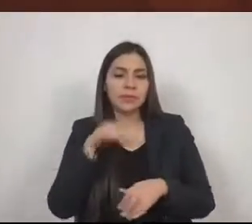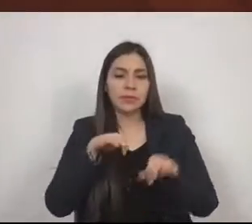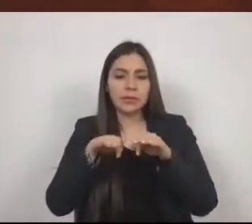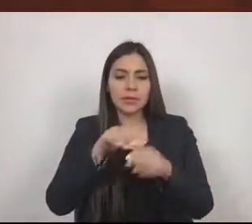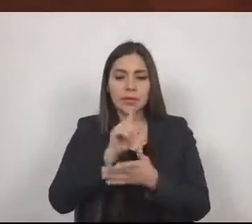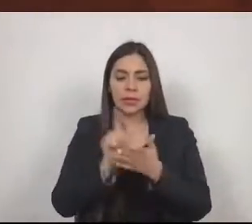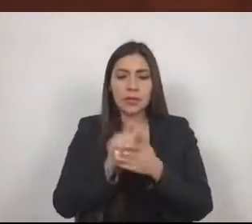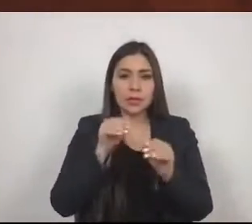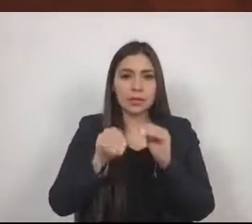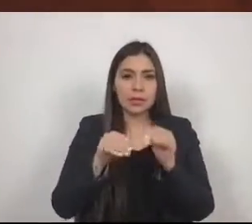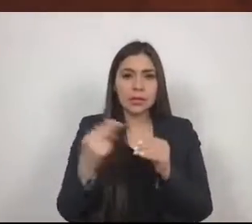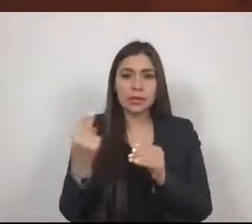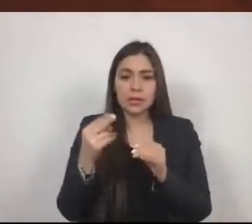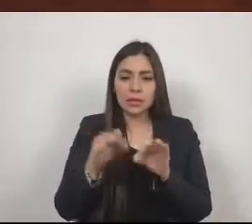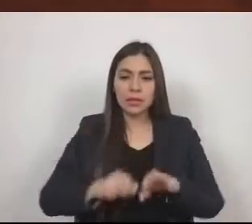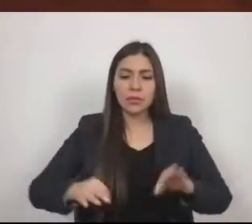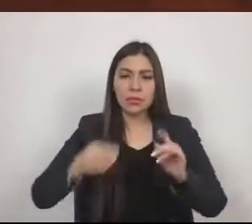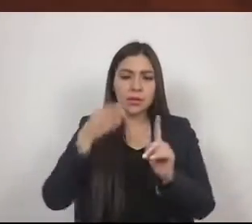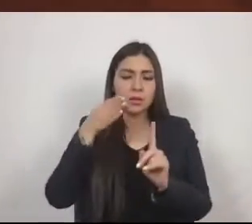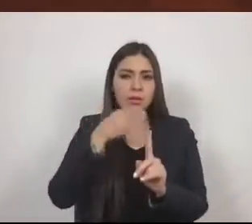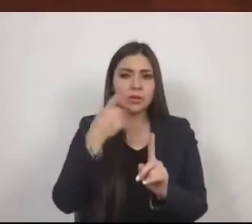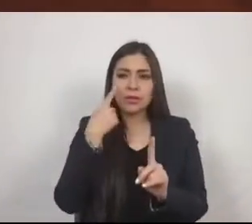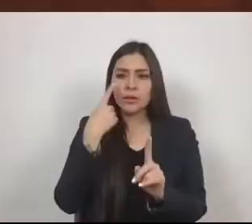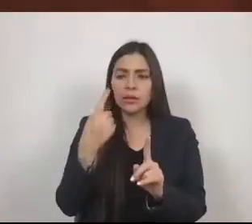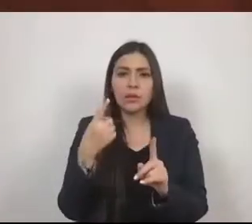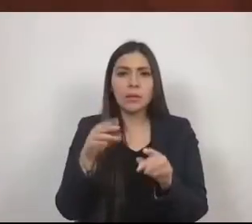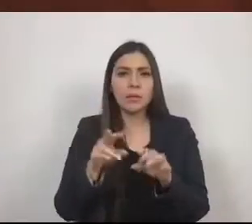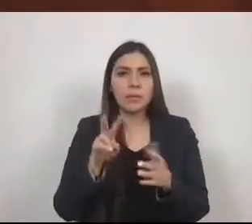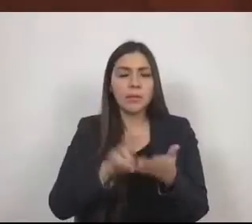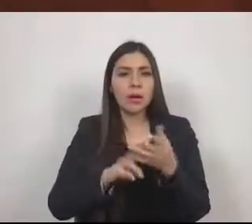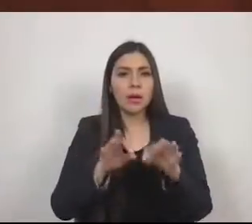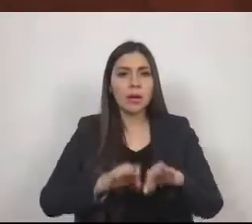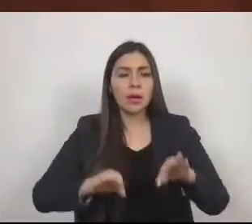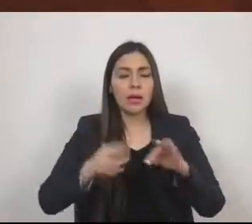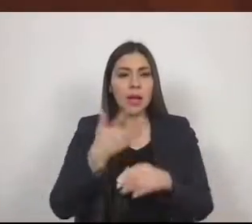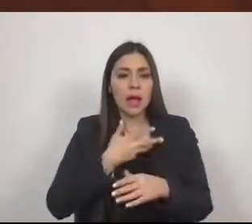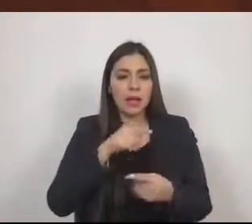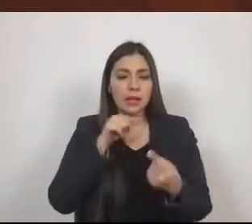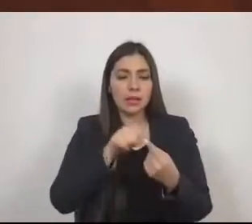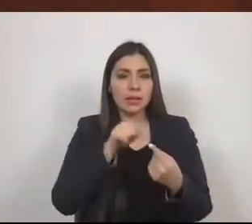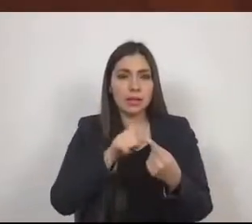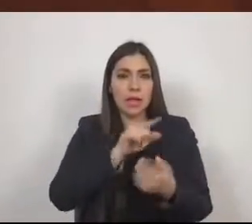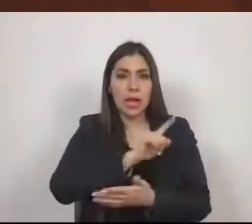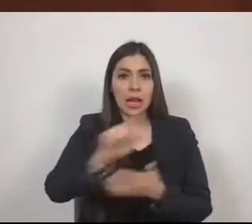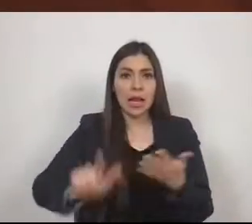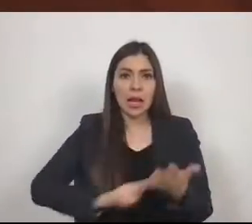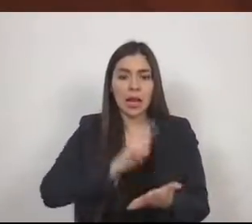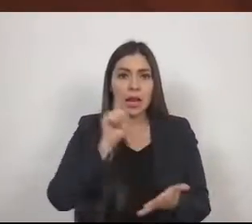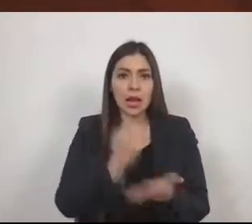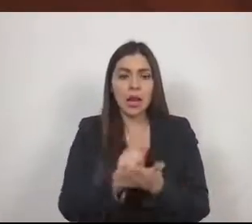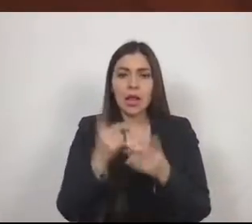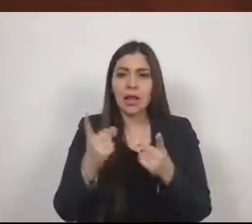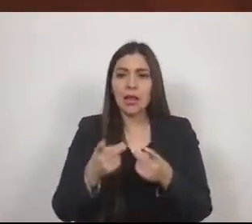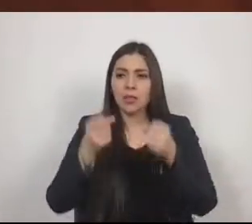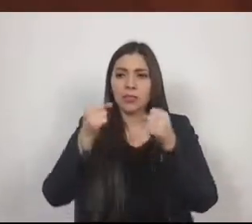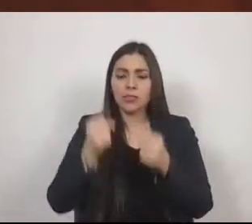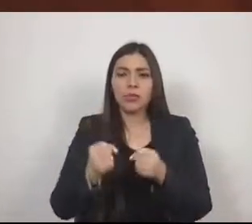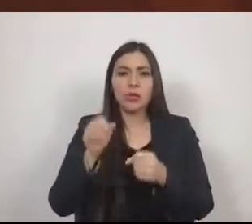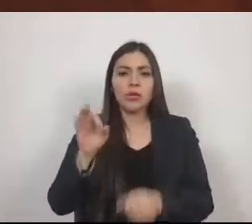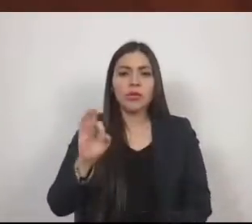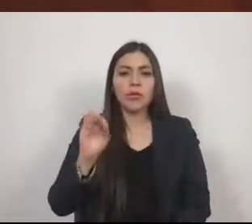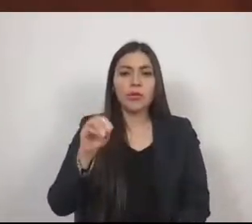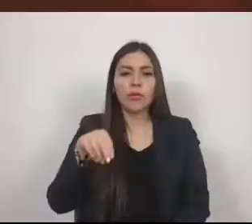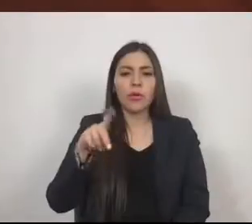importancia que tiene la existencia de un cuerpo legal que dé estructura al Fondo Metropolitano, el cual